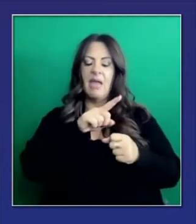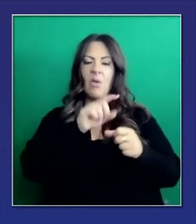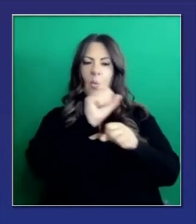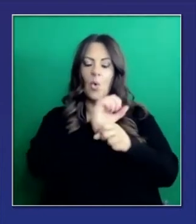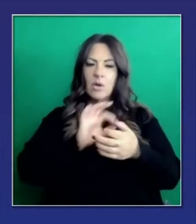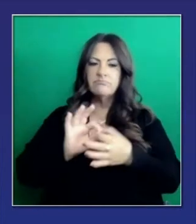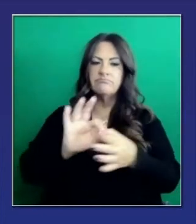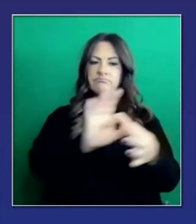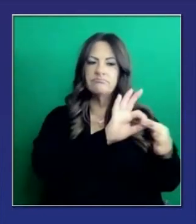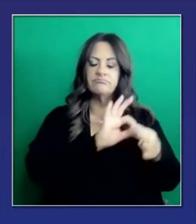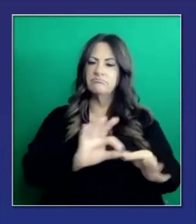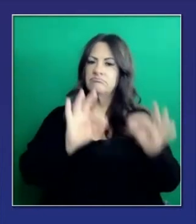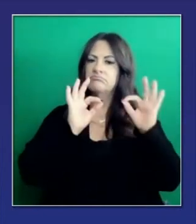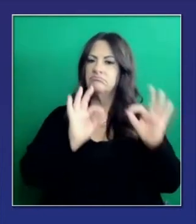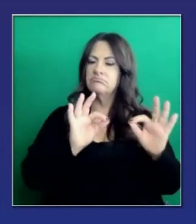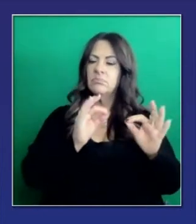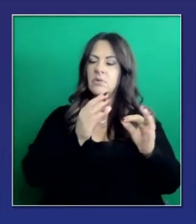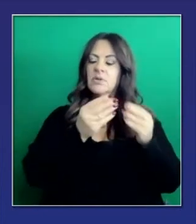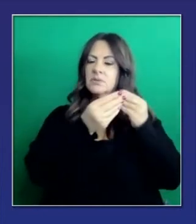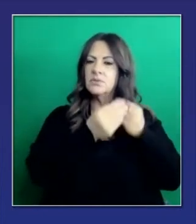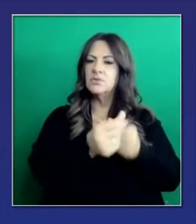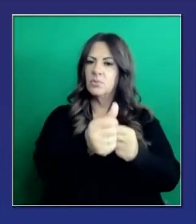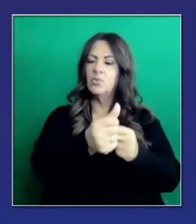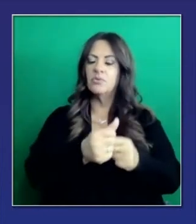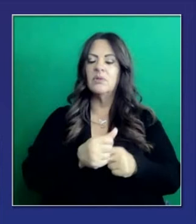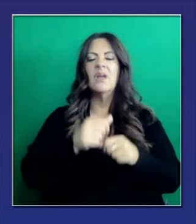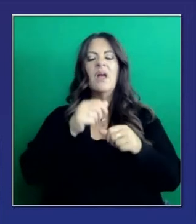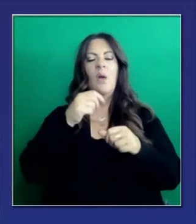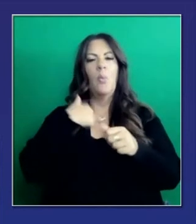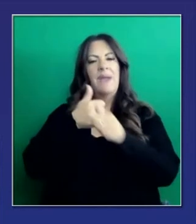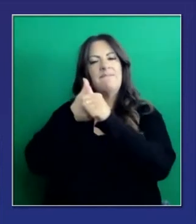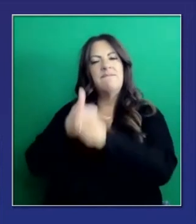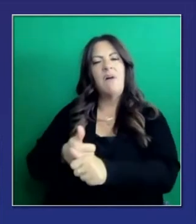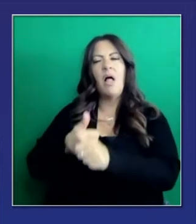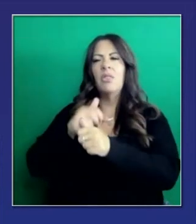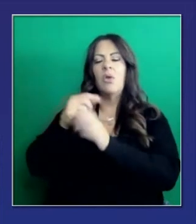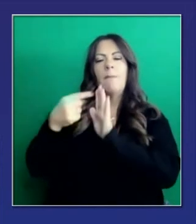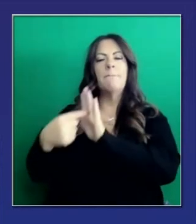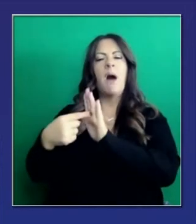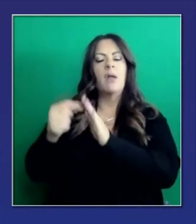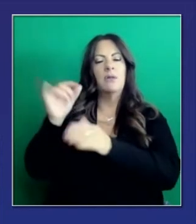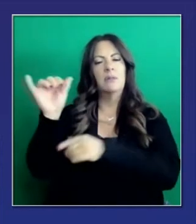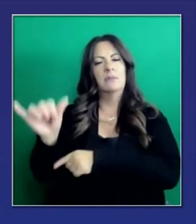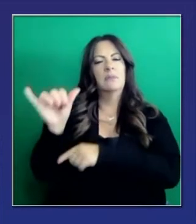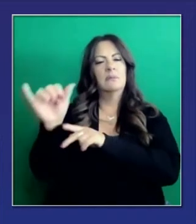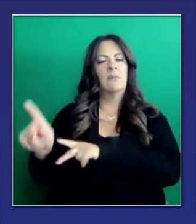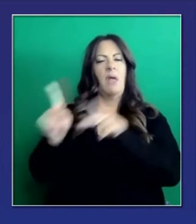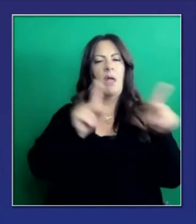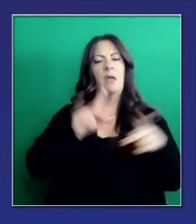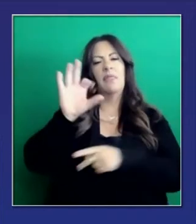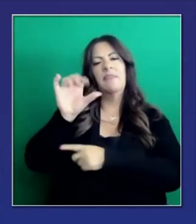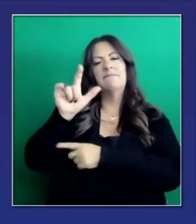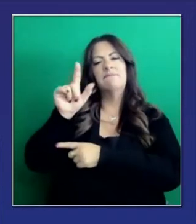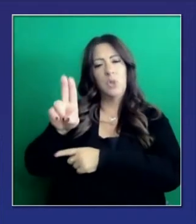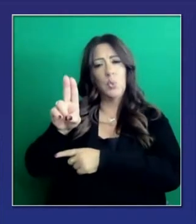trabajando con las vacunas como si fueran las vacunas del resfriado, del fondo hacia abajo. Queremos que haya una